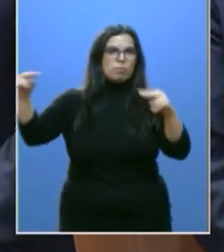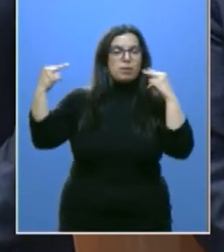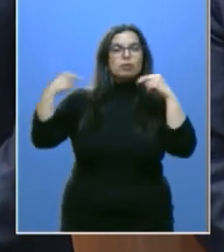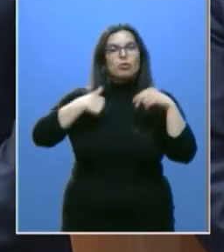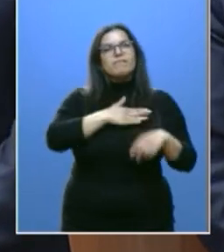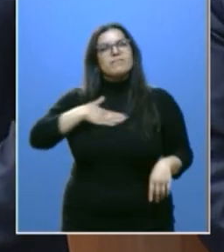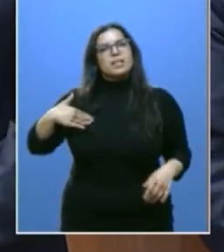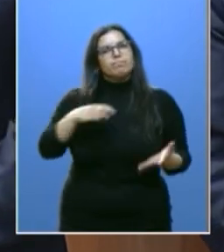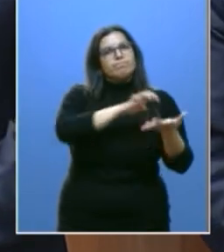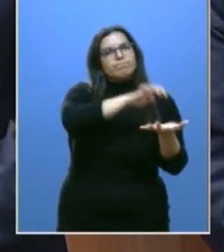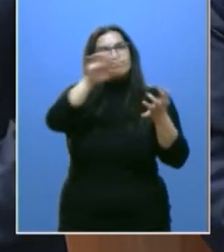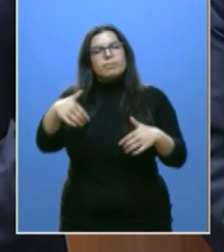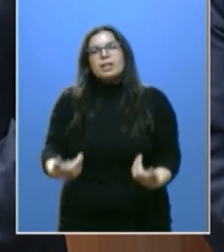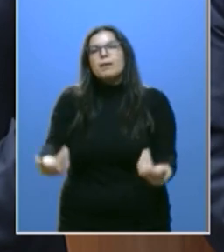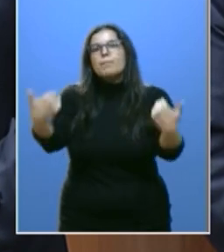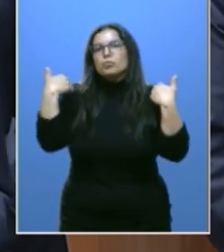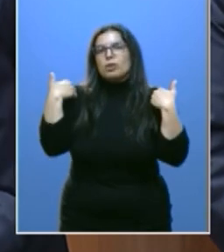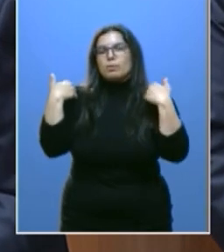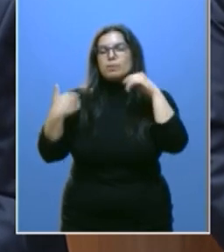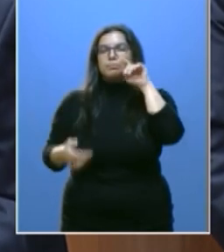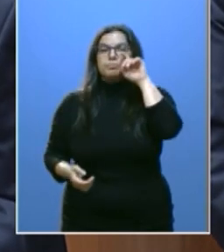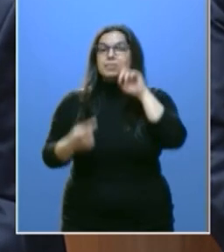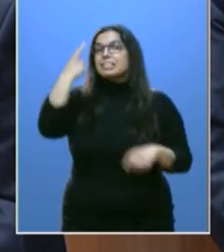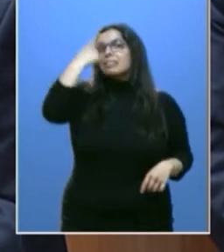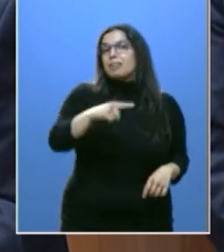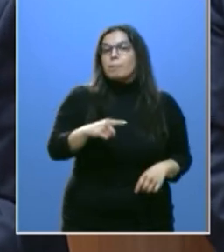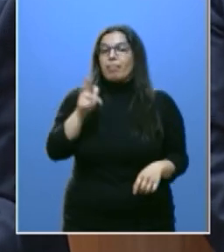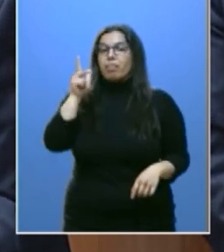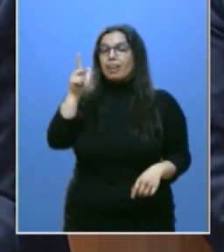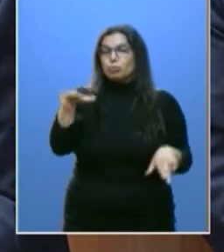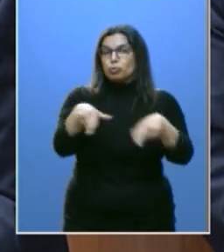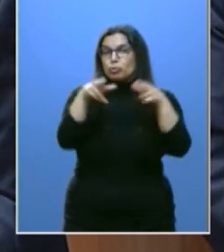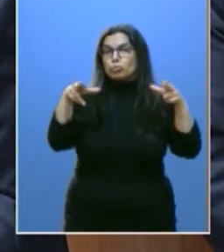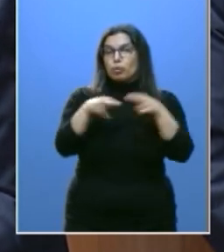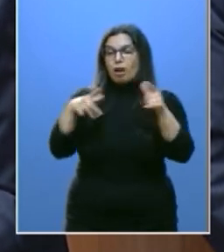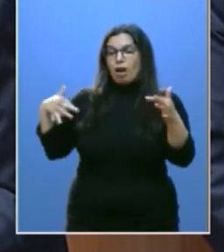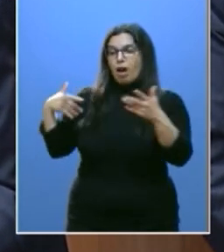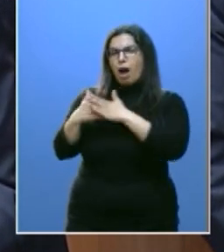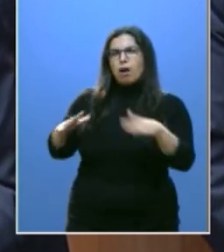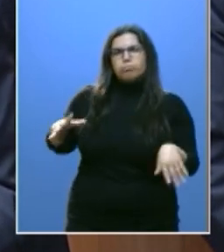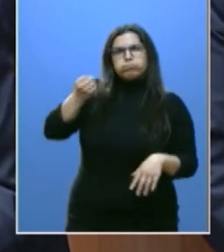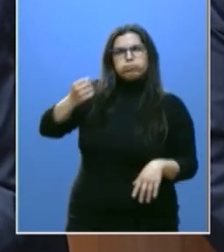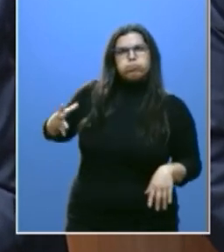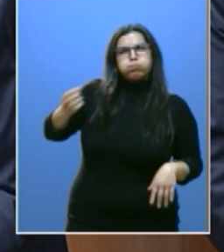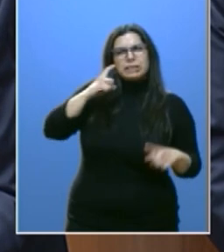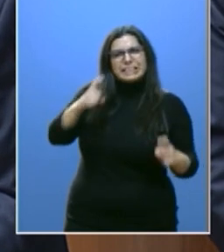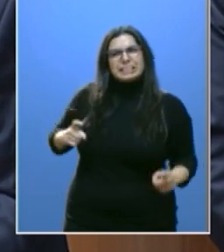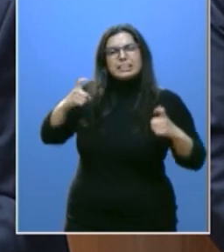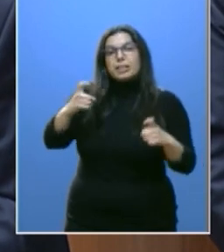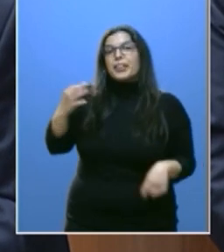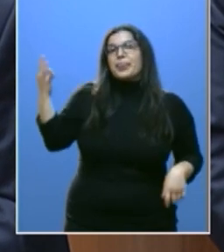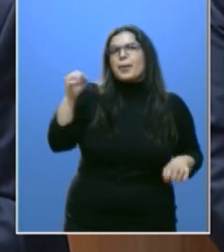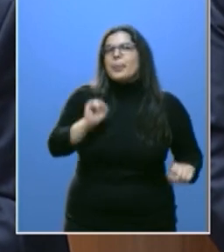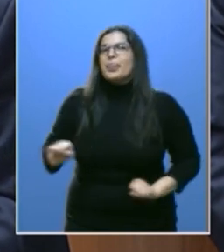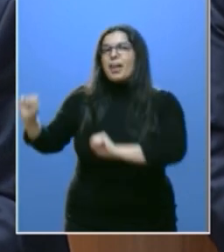Castilla y León responsable, consciente de que los derechos sociales conseguidos con tanto esfuerzo se tienen que